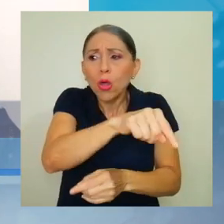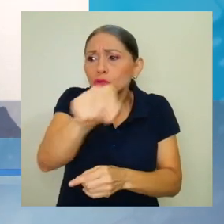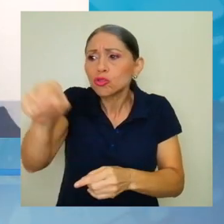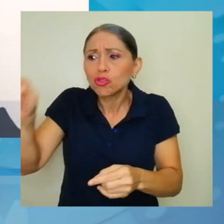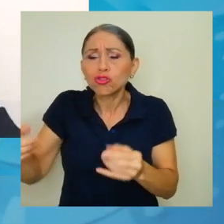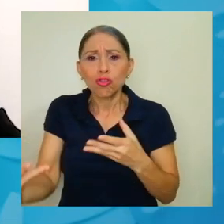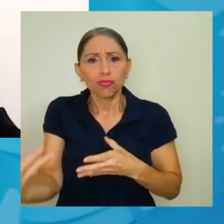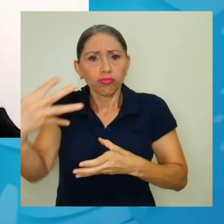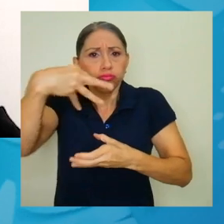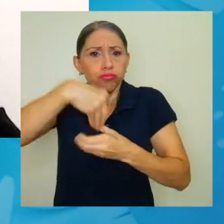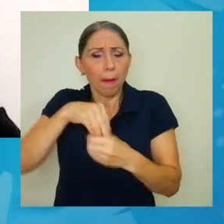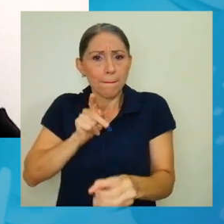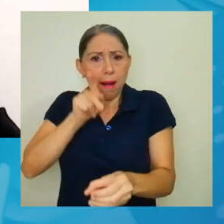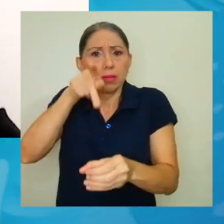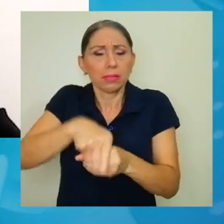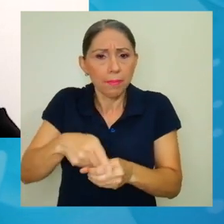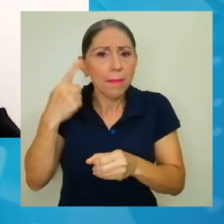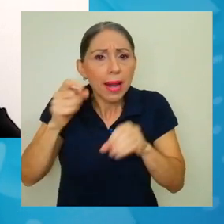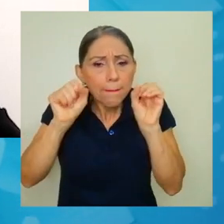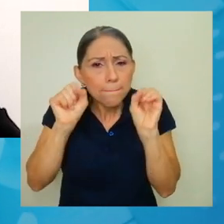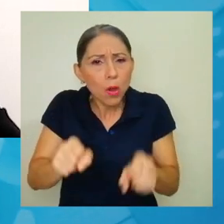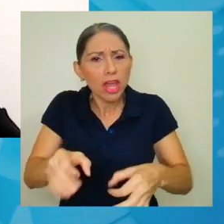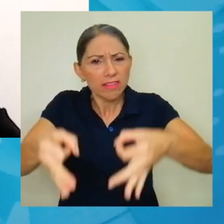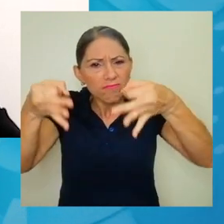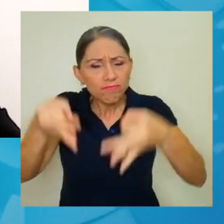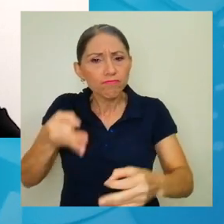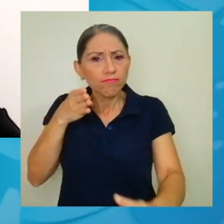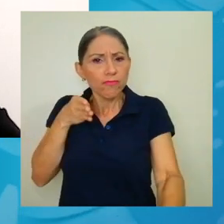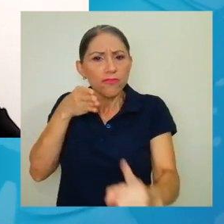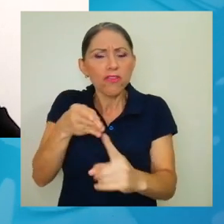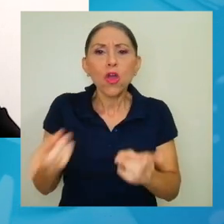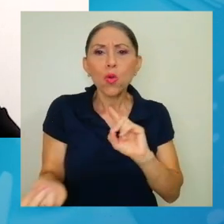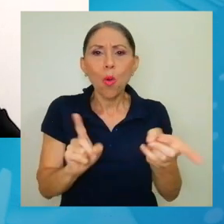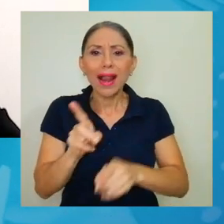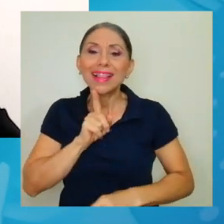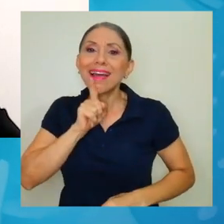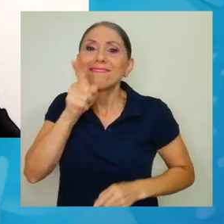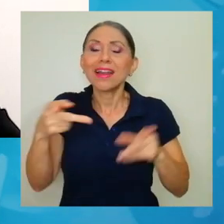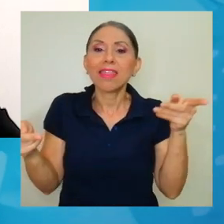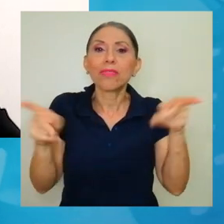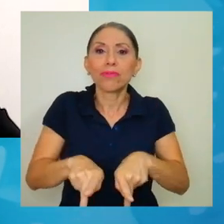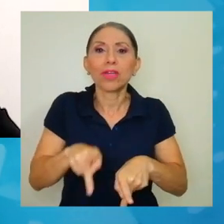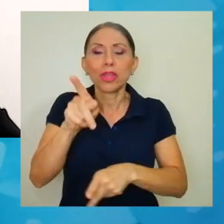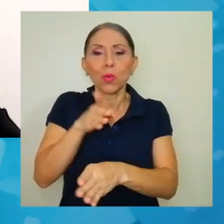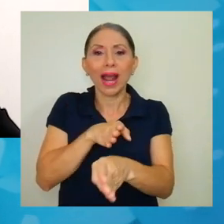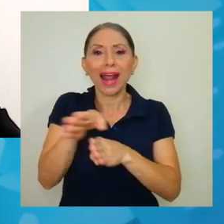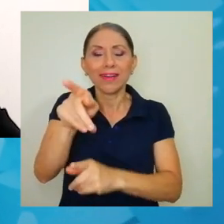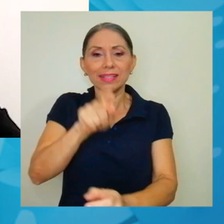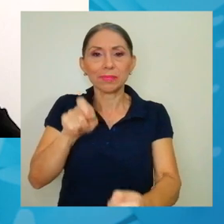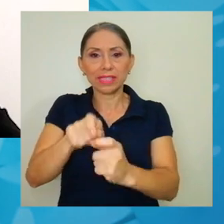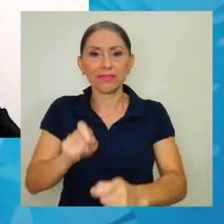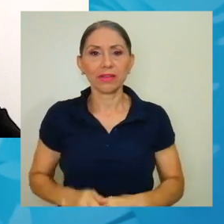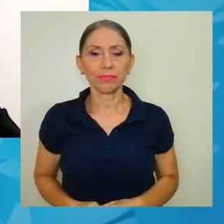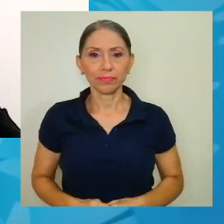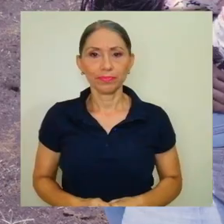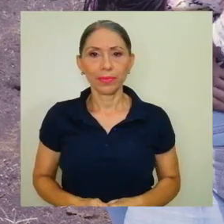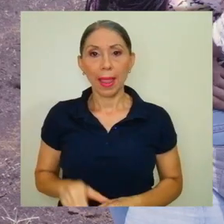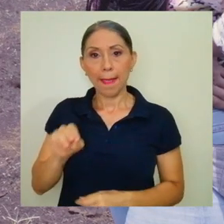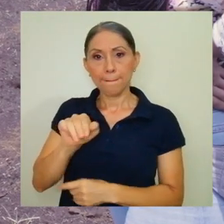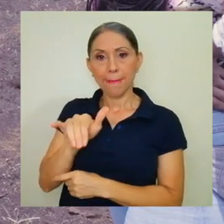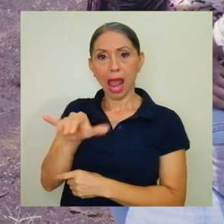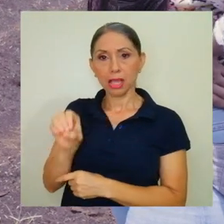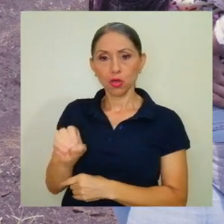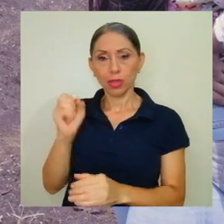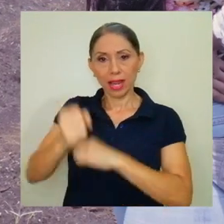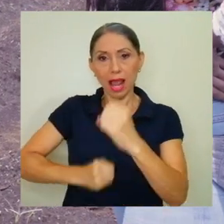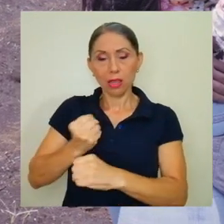estas poblaciones para poder dar cuenta lo más fielmente posible de cuál es la realidad o el estado de una carrera en específico. En